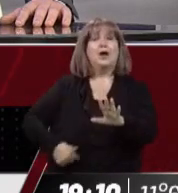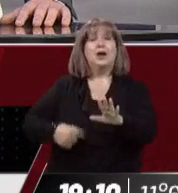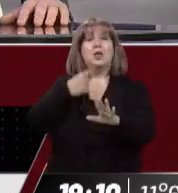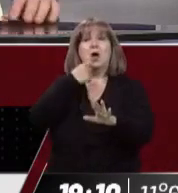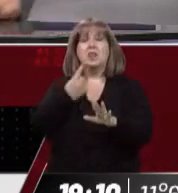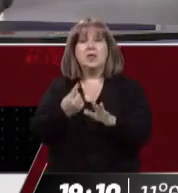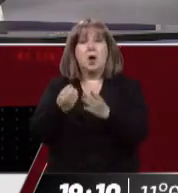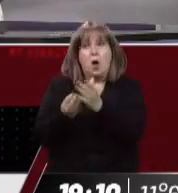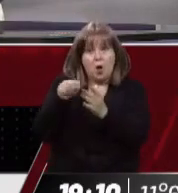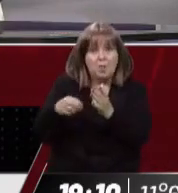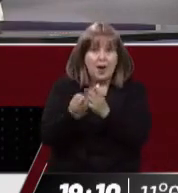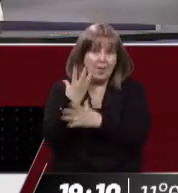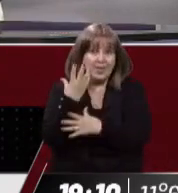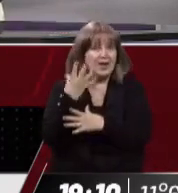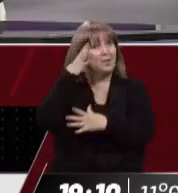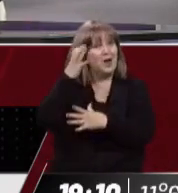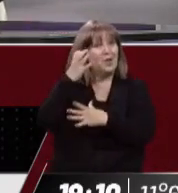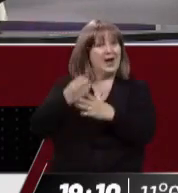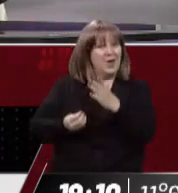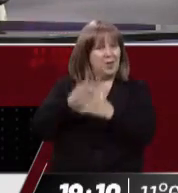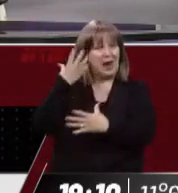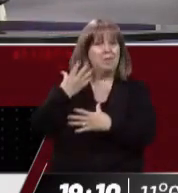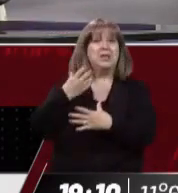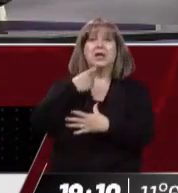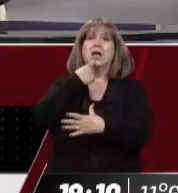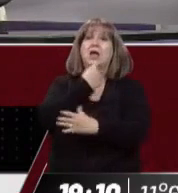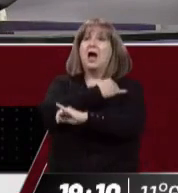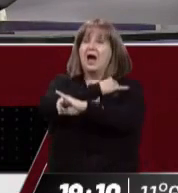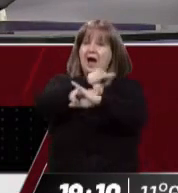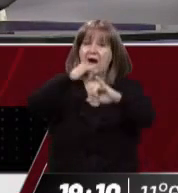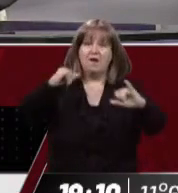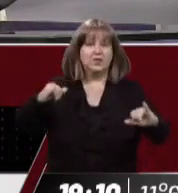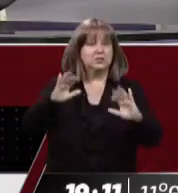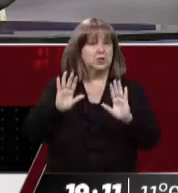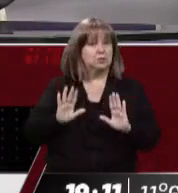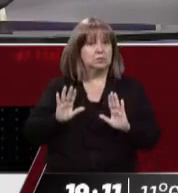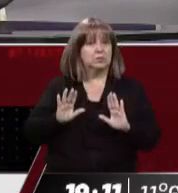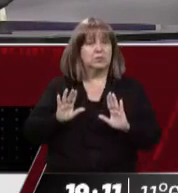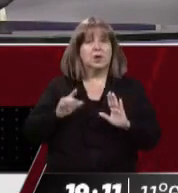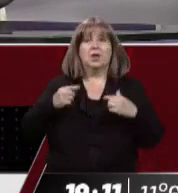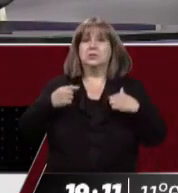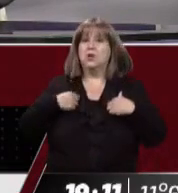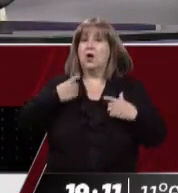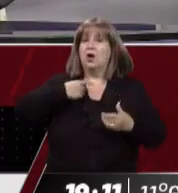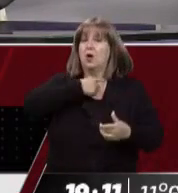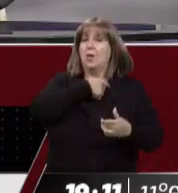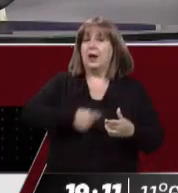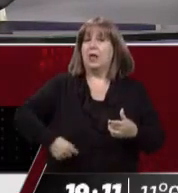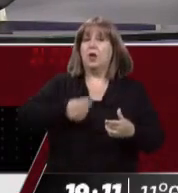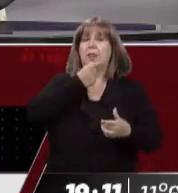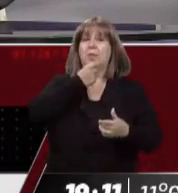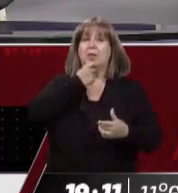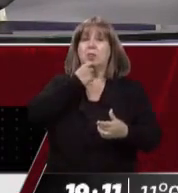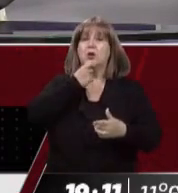habló temprano esa mañana en medios de comunicación, planteando cuáles eran las condiciones por las cuales había tomado esa decisión, que el